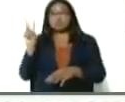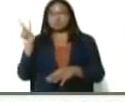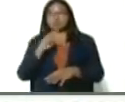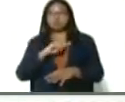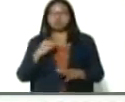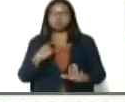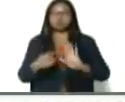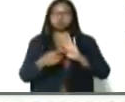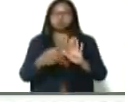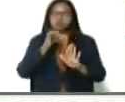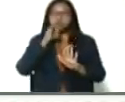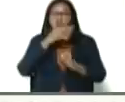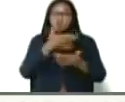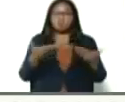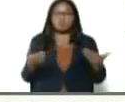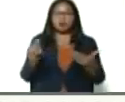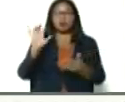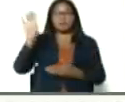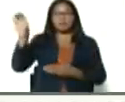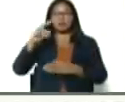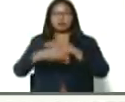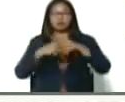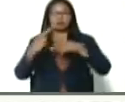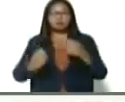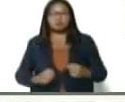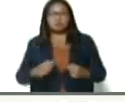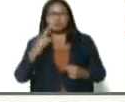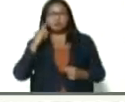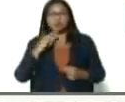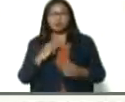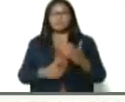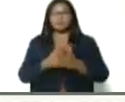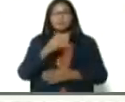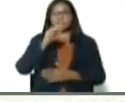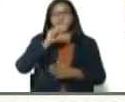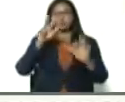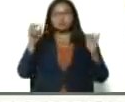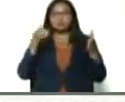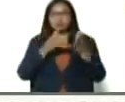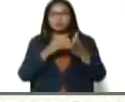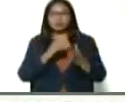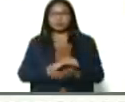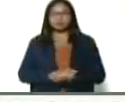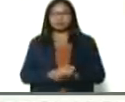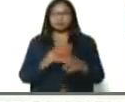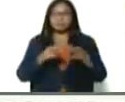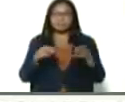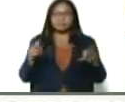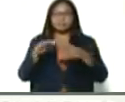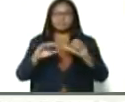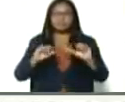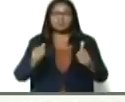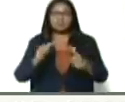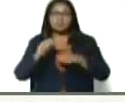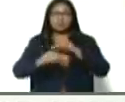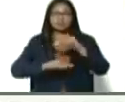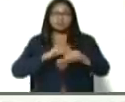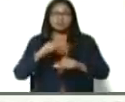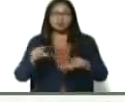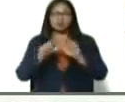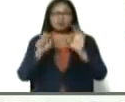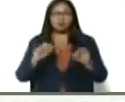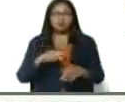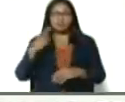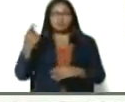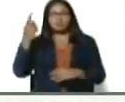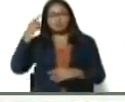parte, al país, a la revolución bolivariana, más de 180 mil hectáreas, que arranca el ciclo, en días